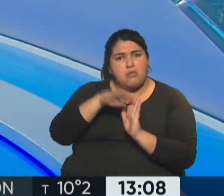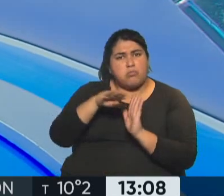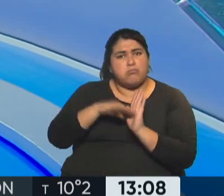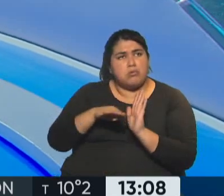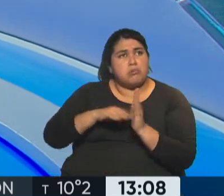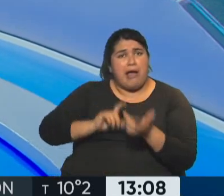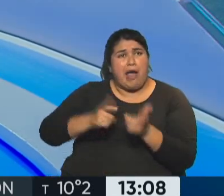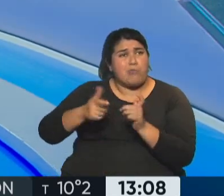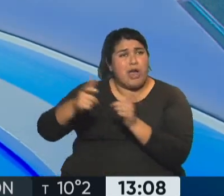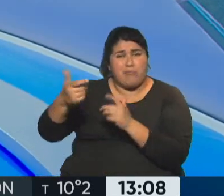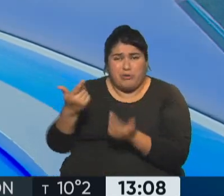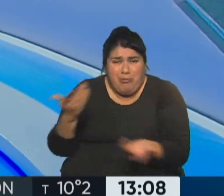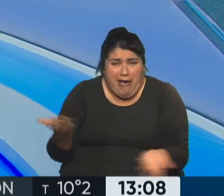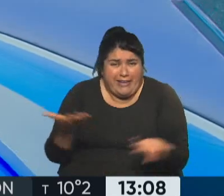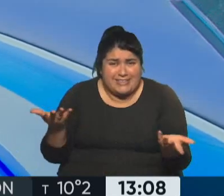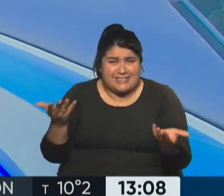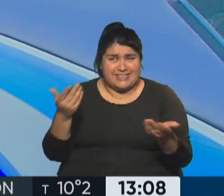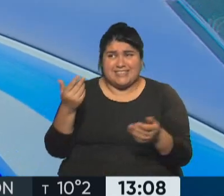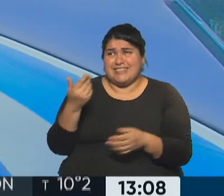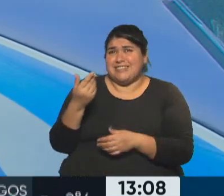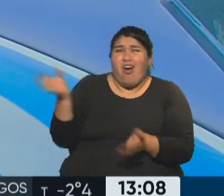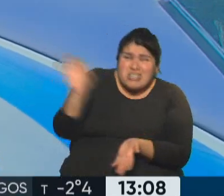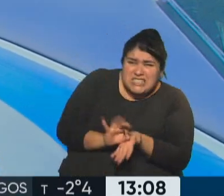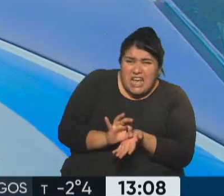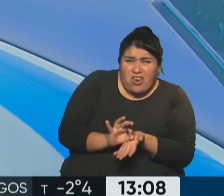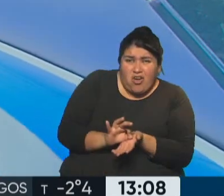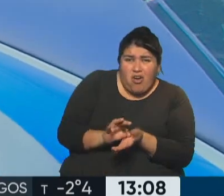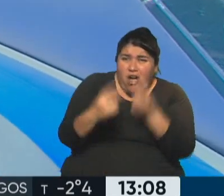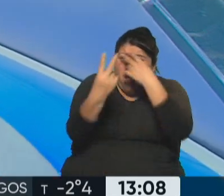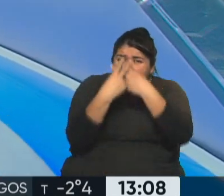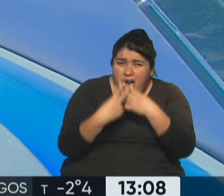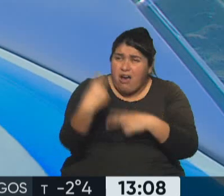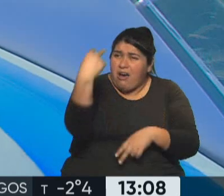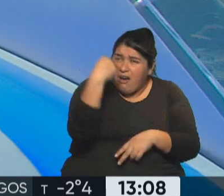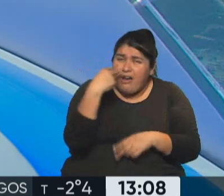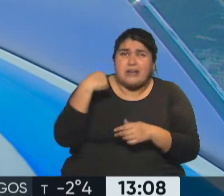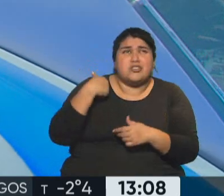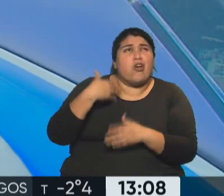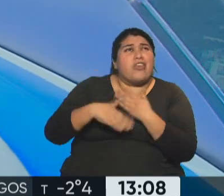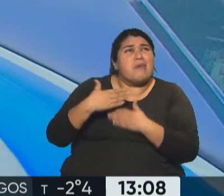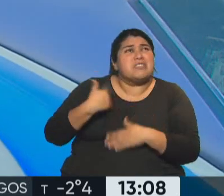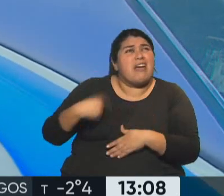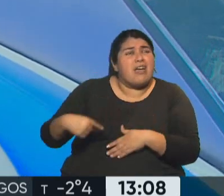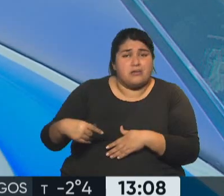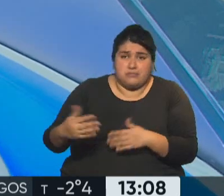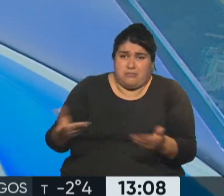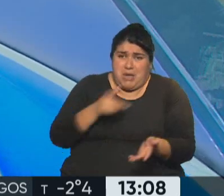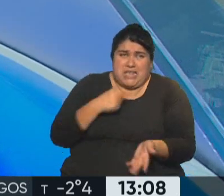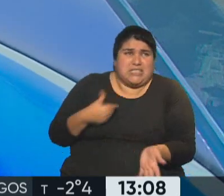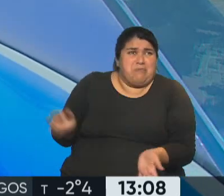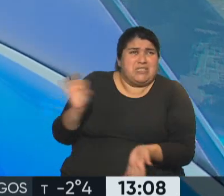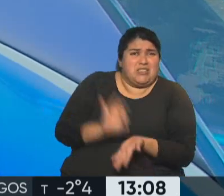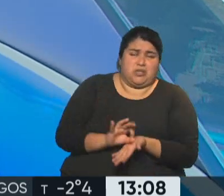variar. Entonces, no tiene lógica que se vuelva a pedir estudios como si empezáramos de cero.